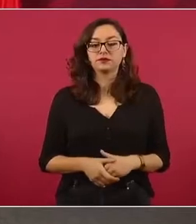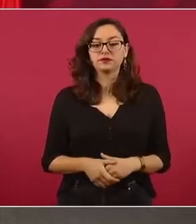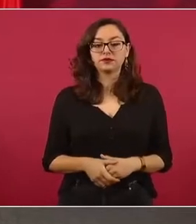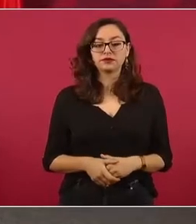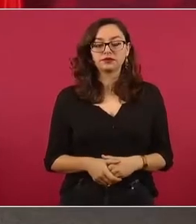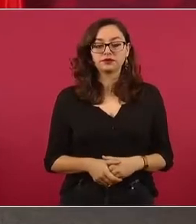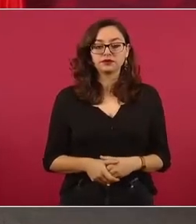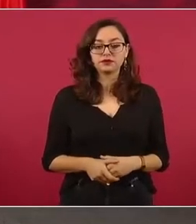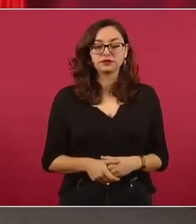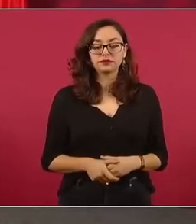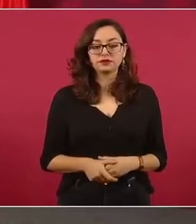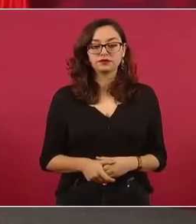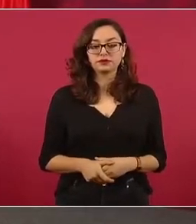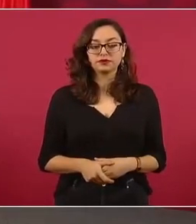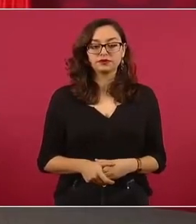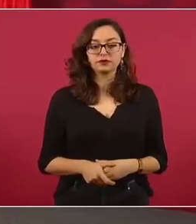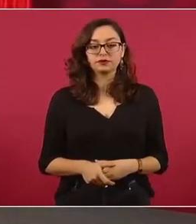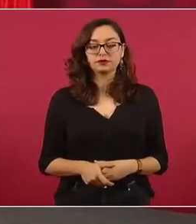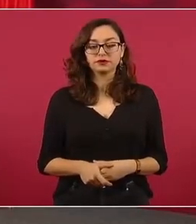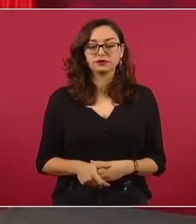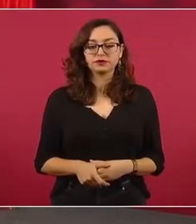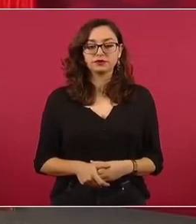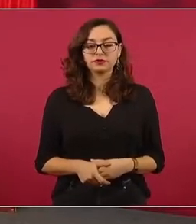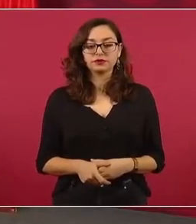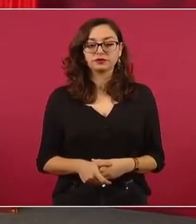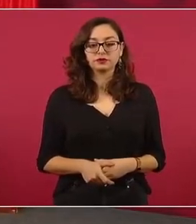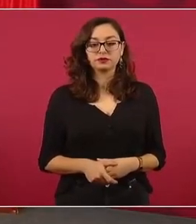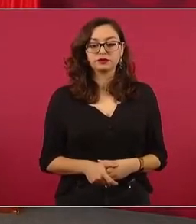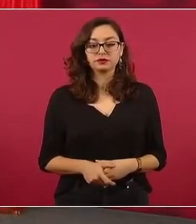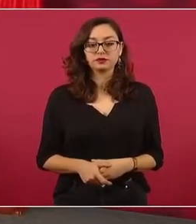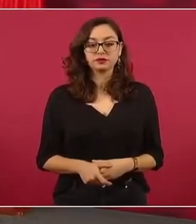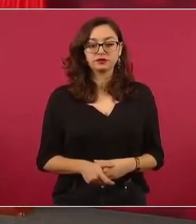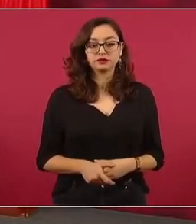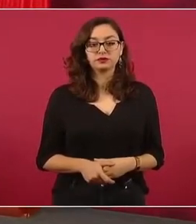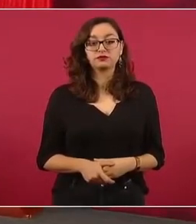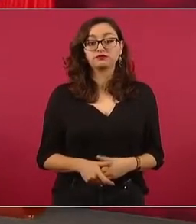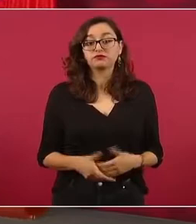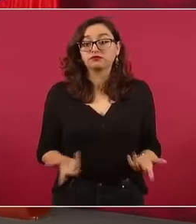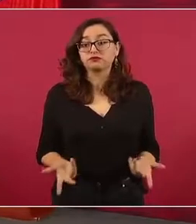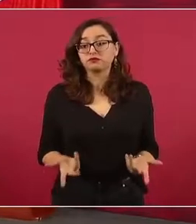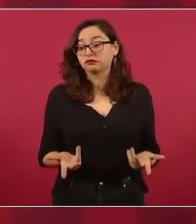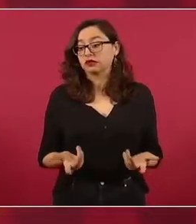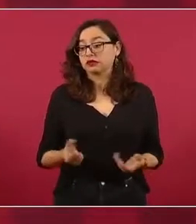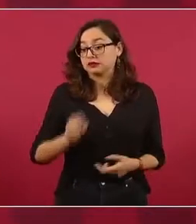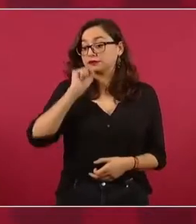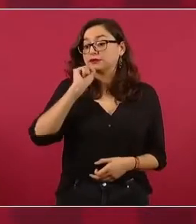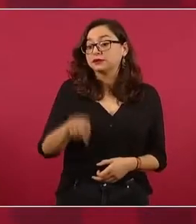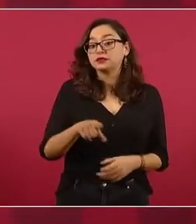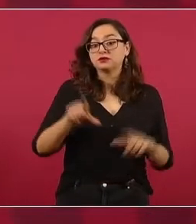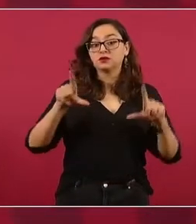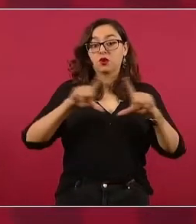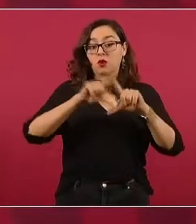saliendo por el proceso de transformación